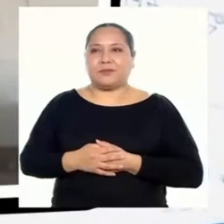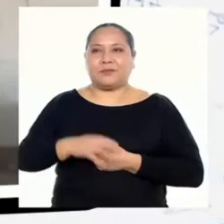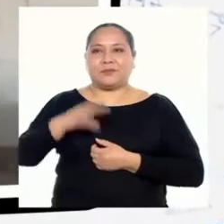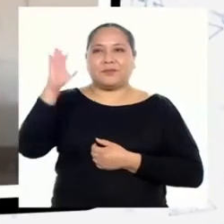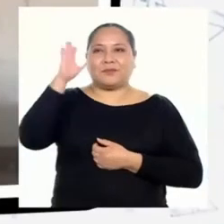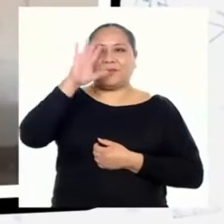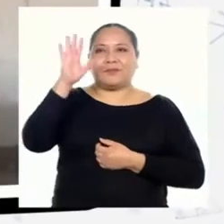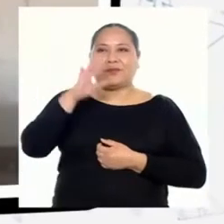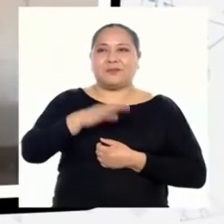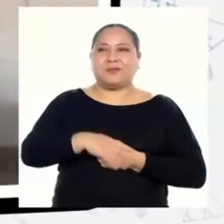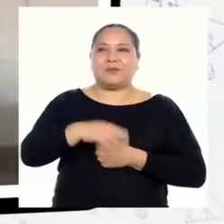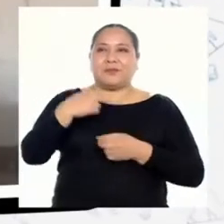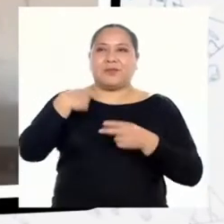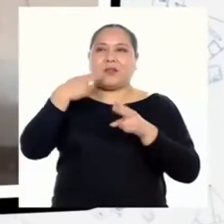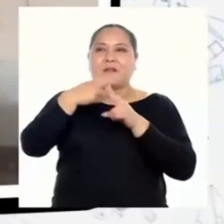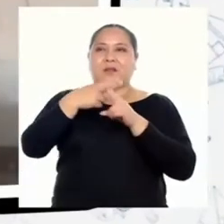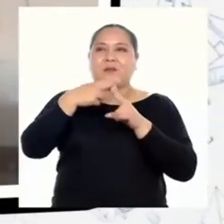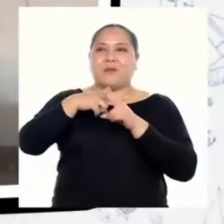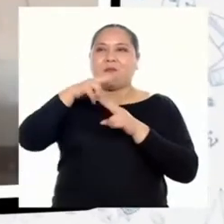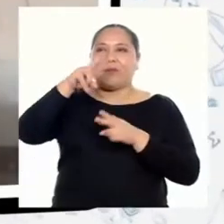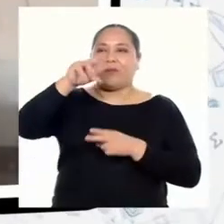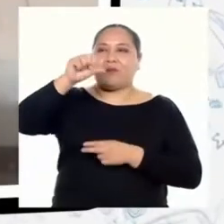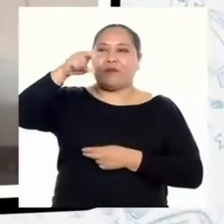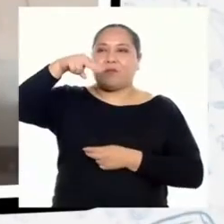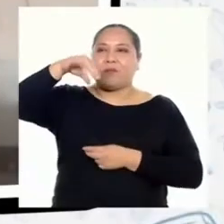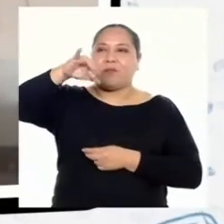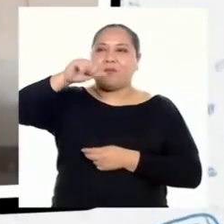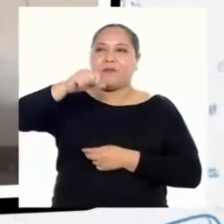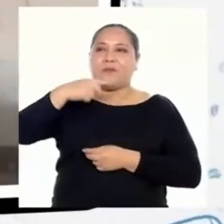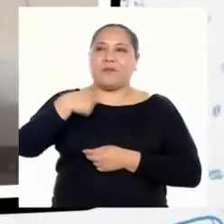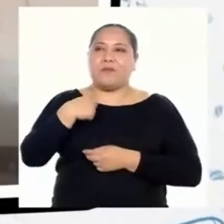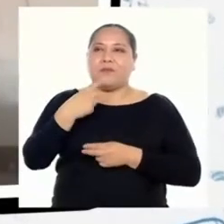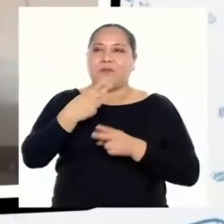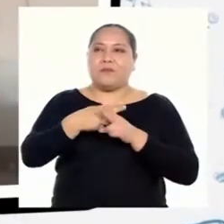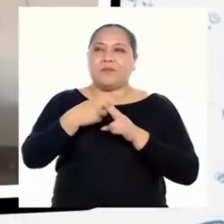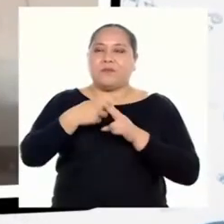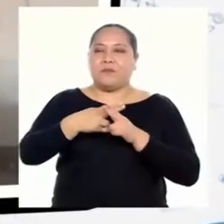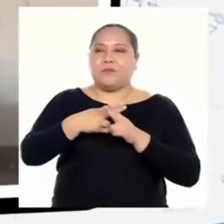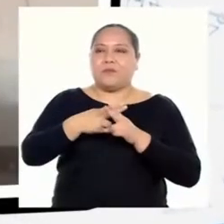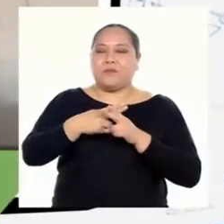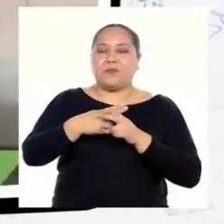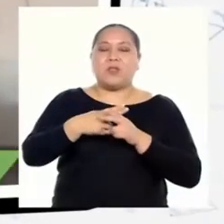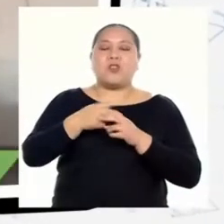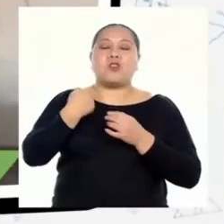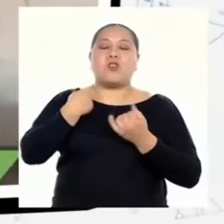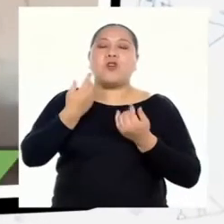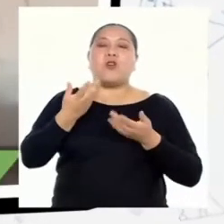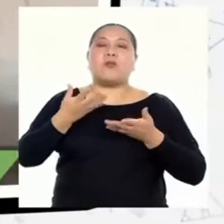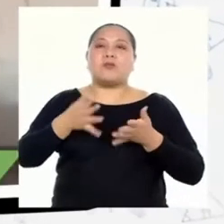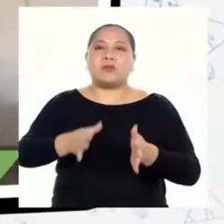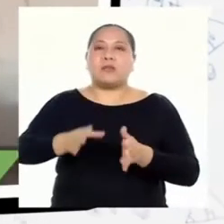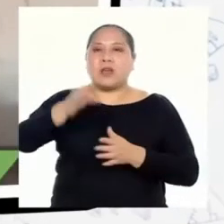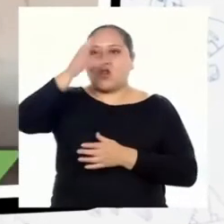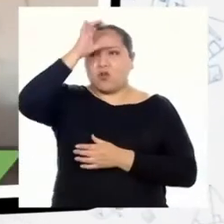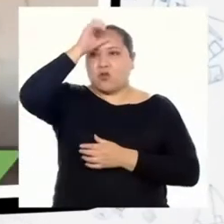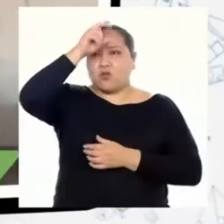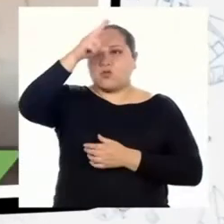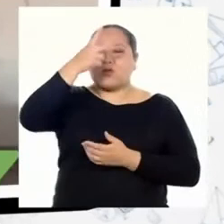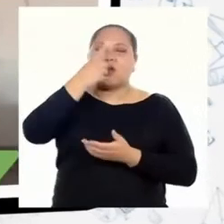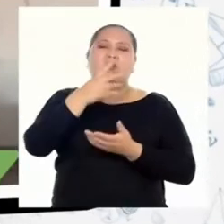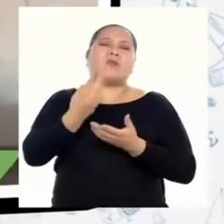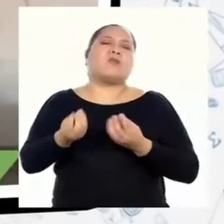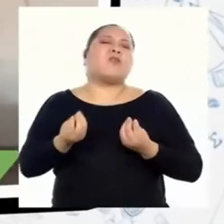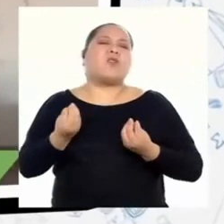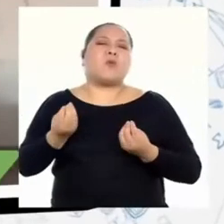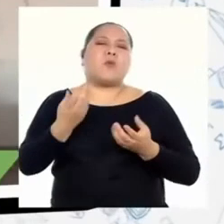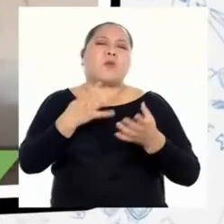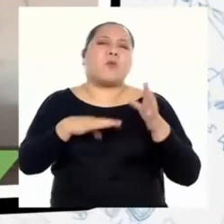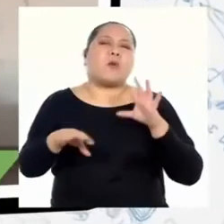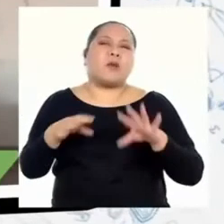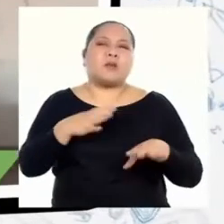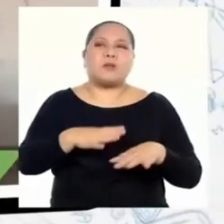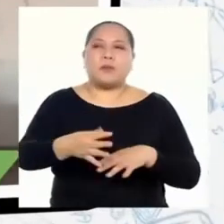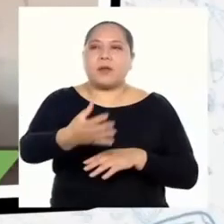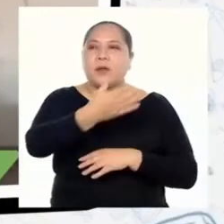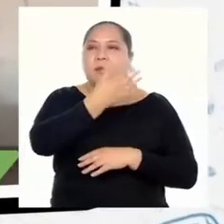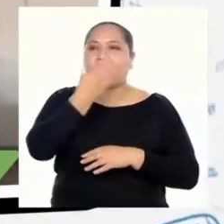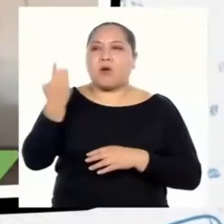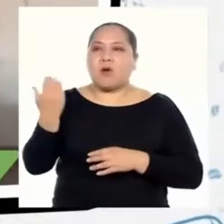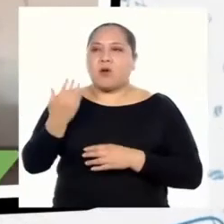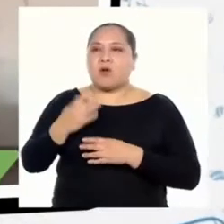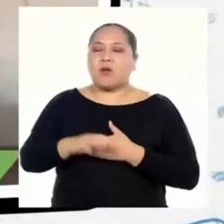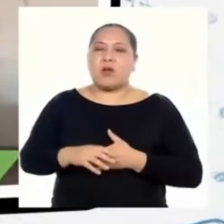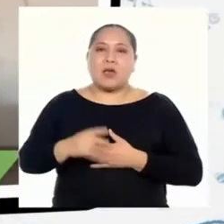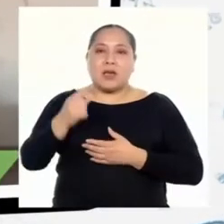Hola, mi nombre es Vania. Soy de la ciudad de Cusco. ¿Qué podemos hacer para mejorar